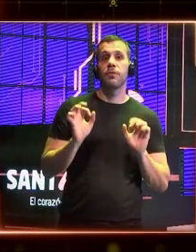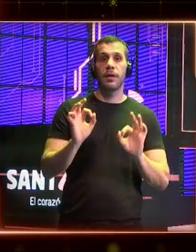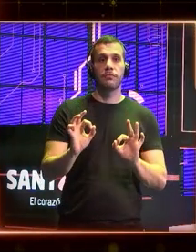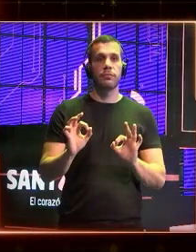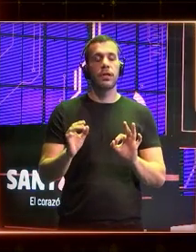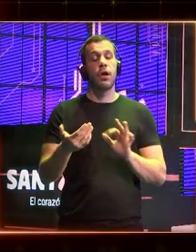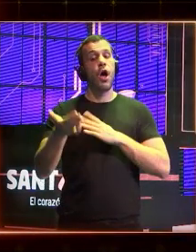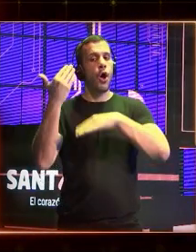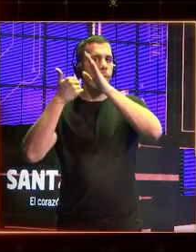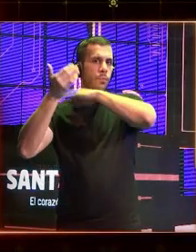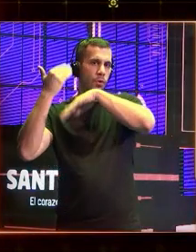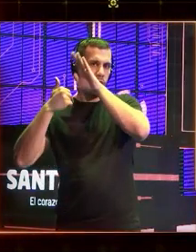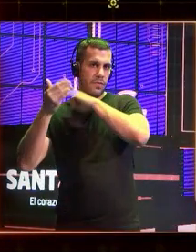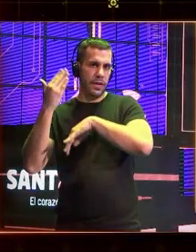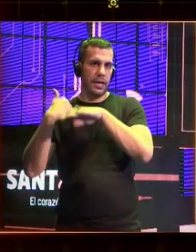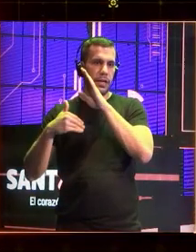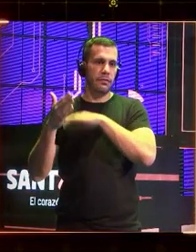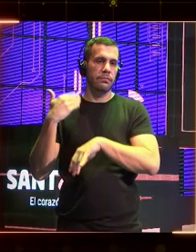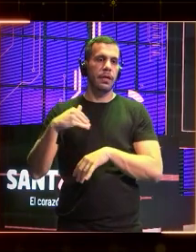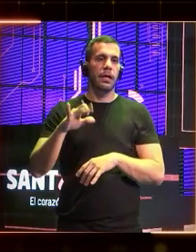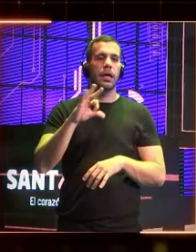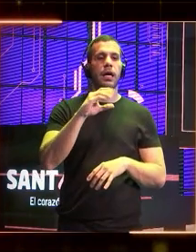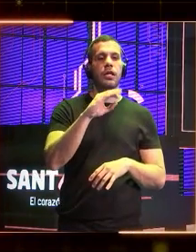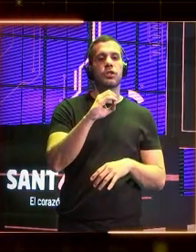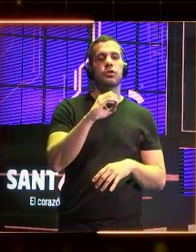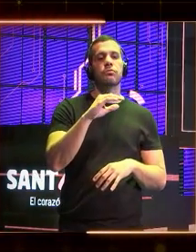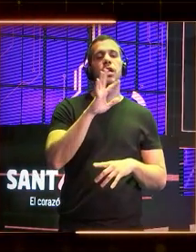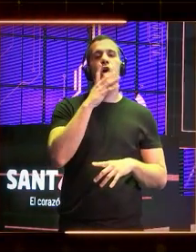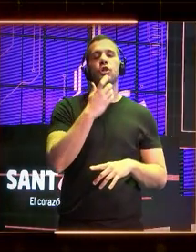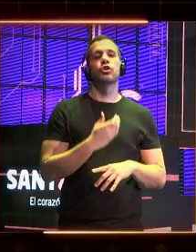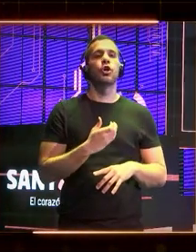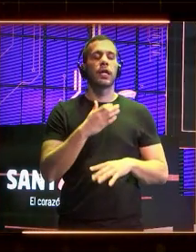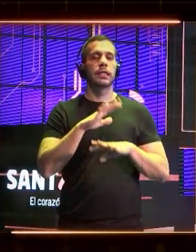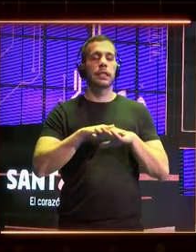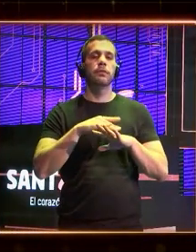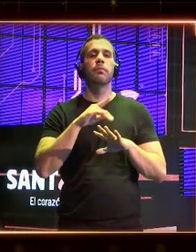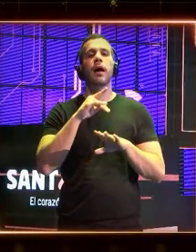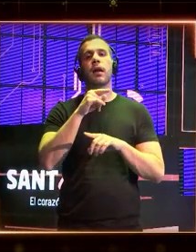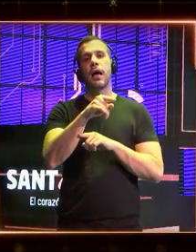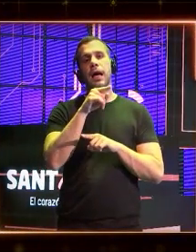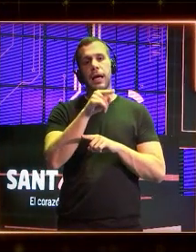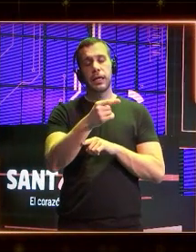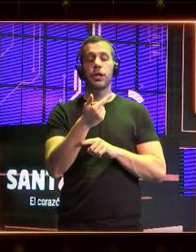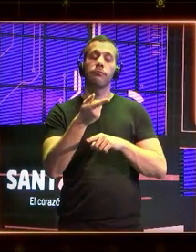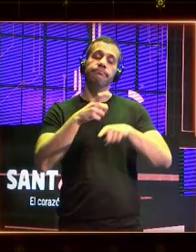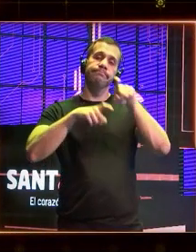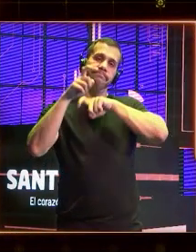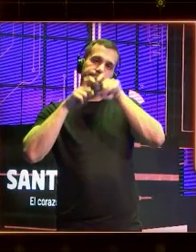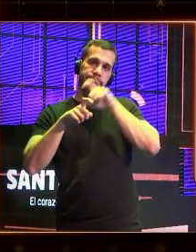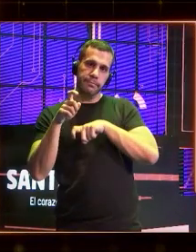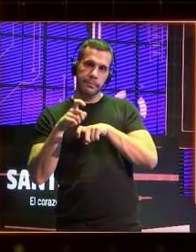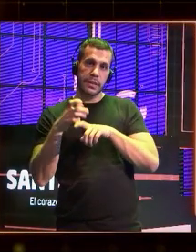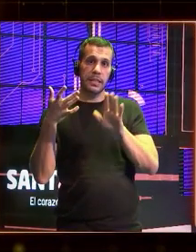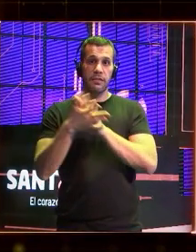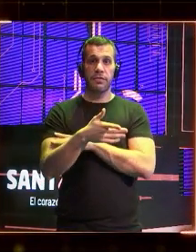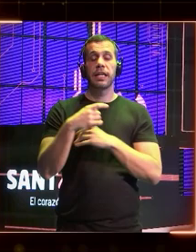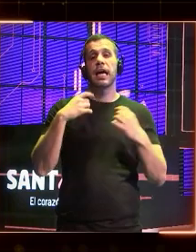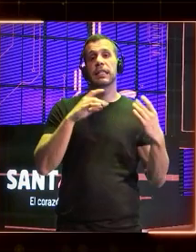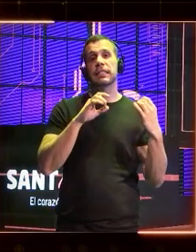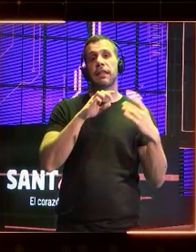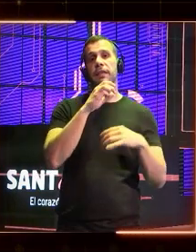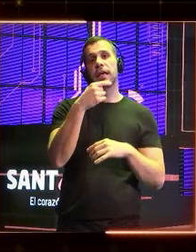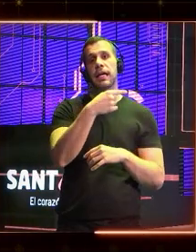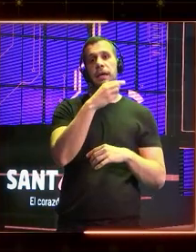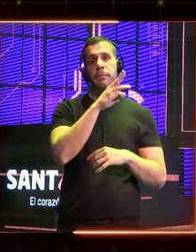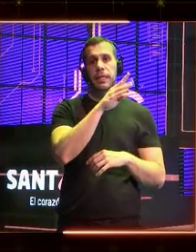socráticos, a Sócrates y aprender por el diálogo. Lo que nos está enseñando ChatGPT es que no se inventa nada, que las cosas existen y tú las